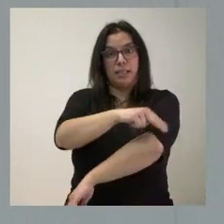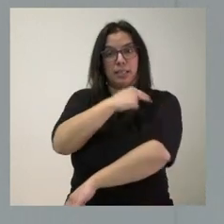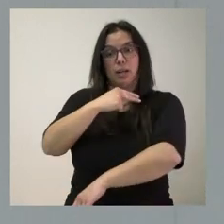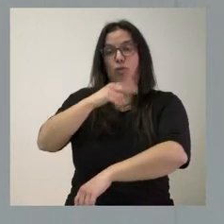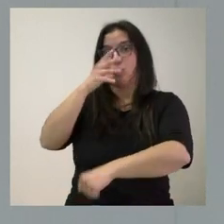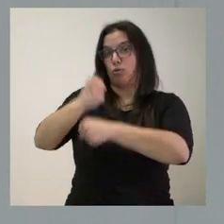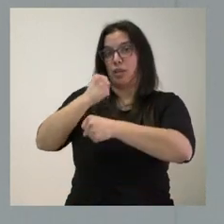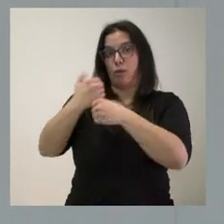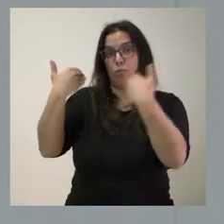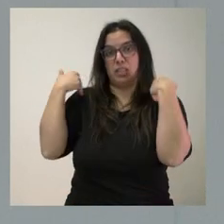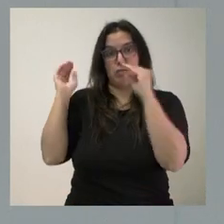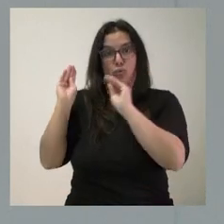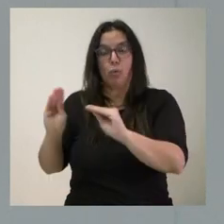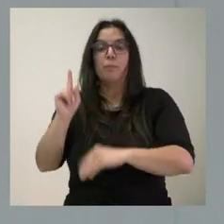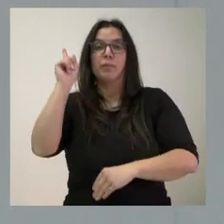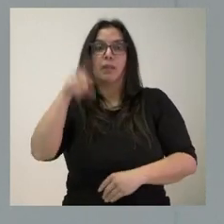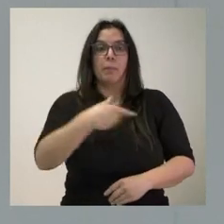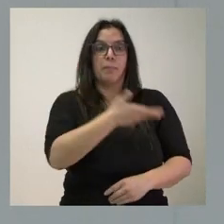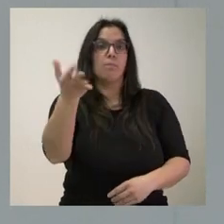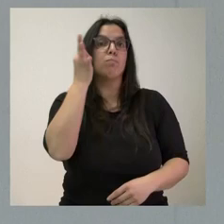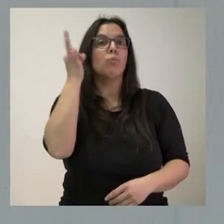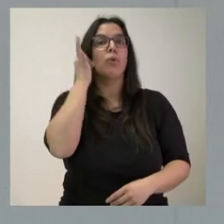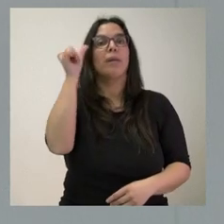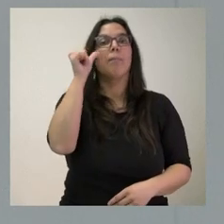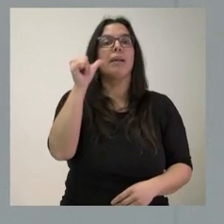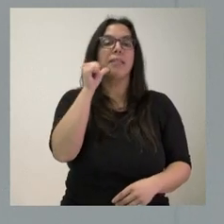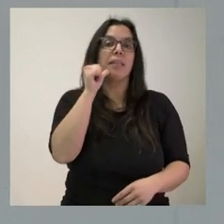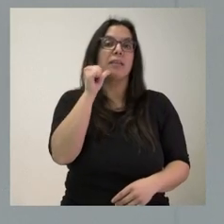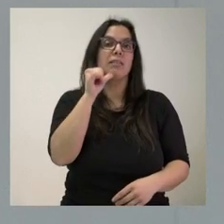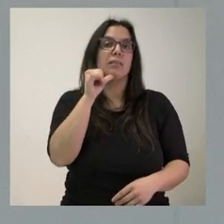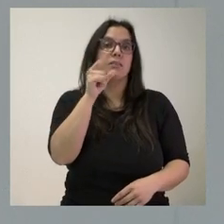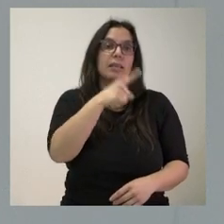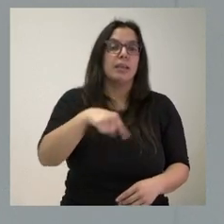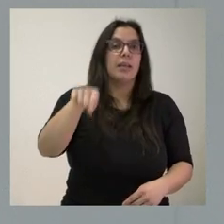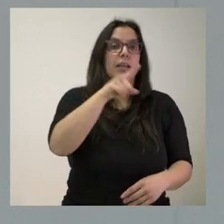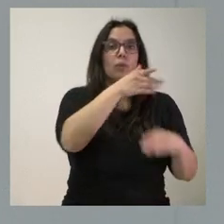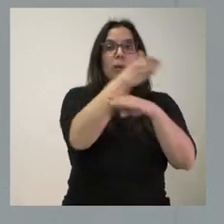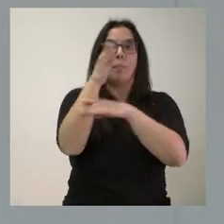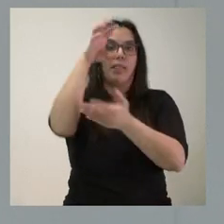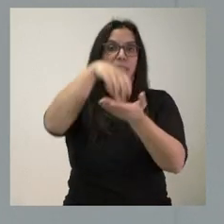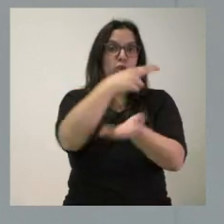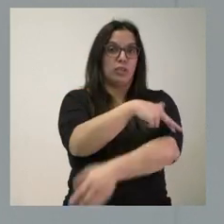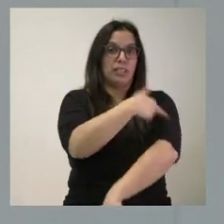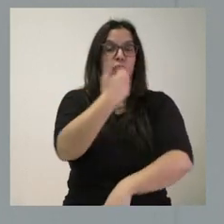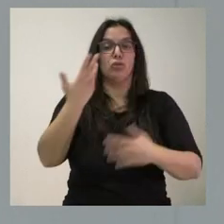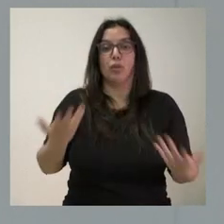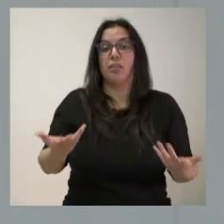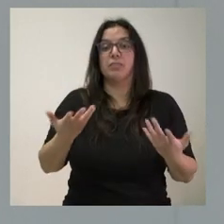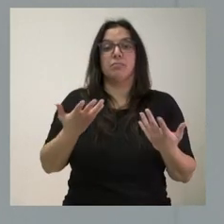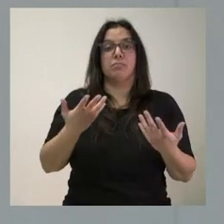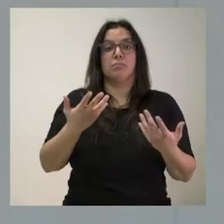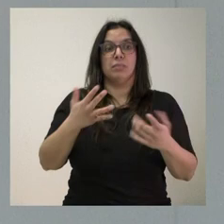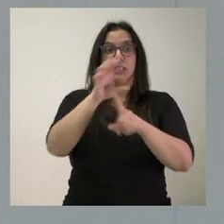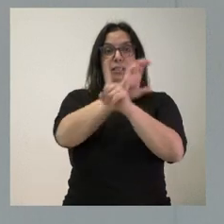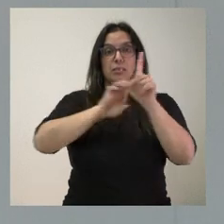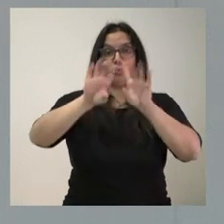de sus competencias sanitarias como a las mujeres embarazadas que asisten a estos centros sanitarios. En este contexto es en el que